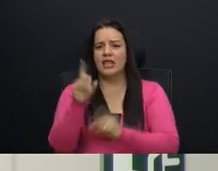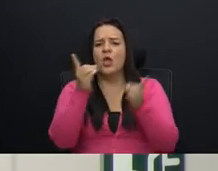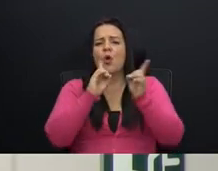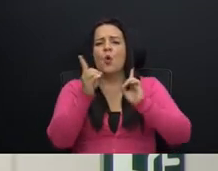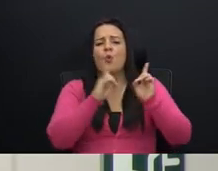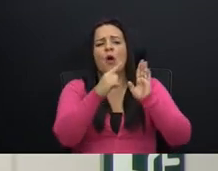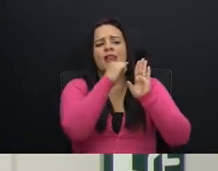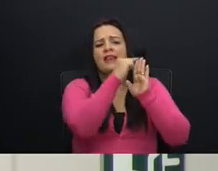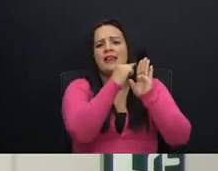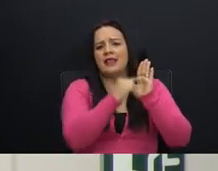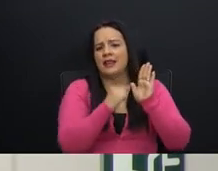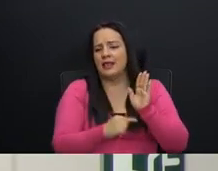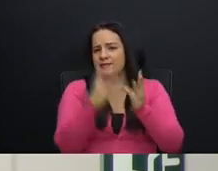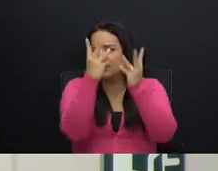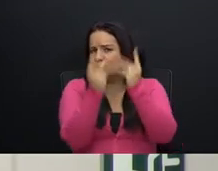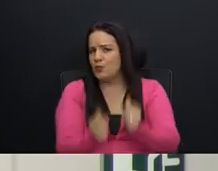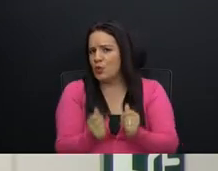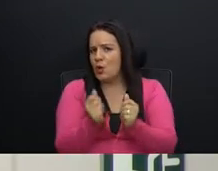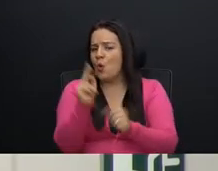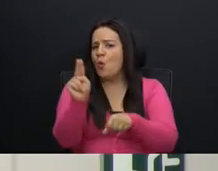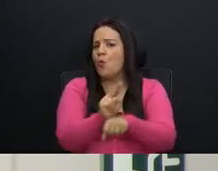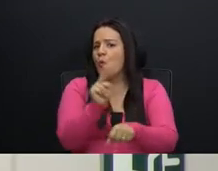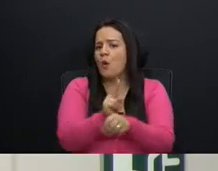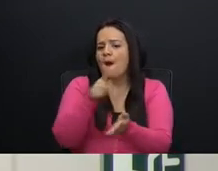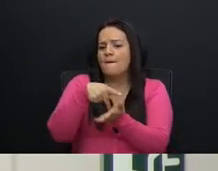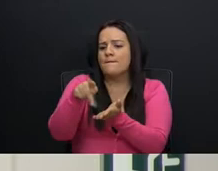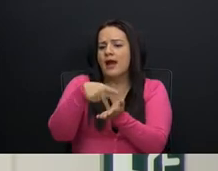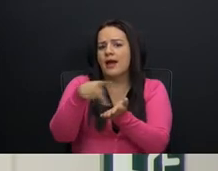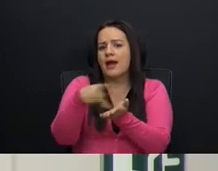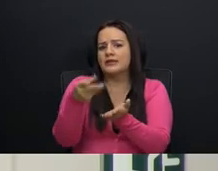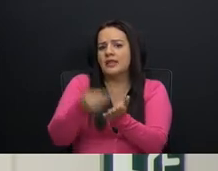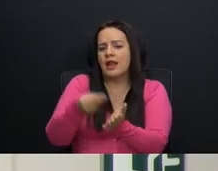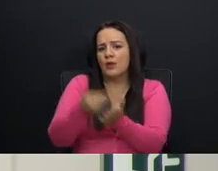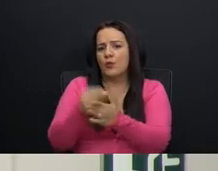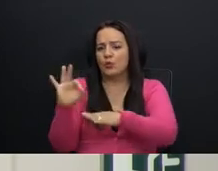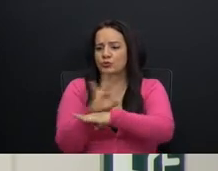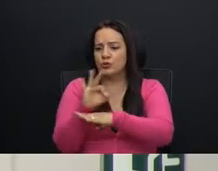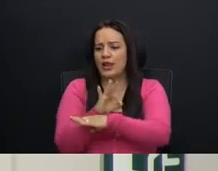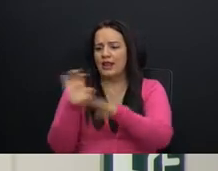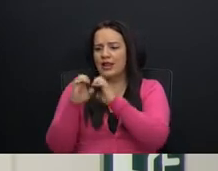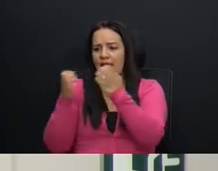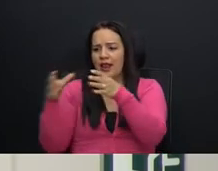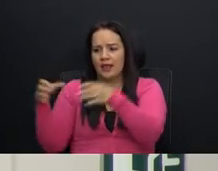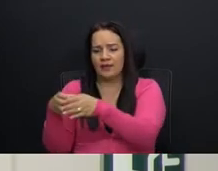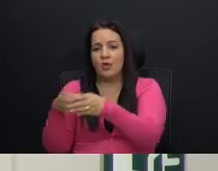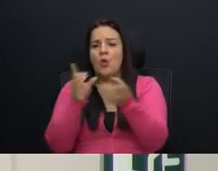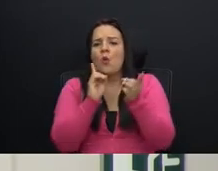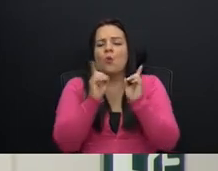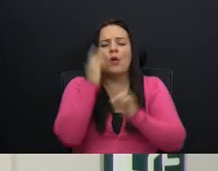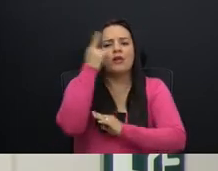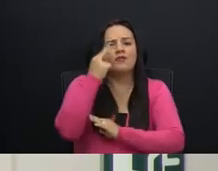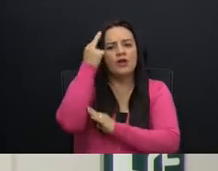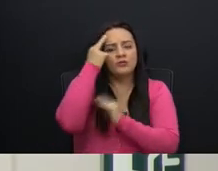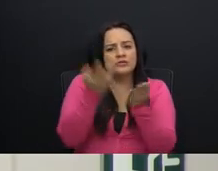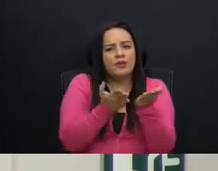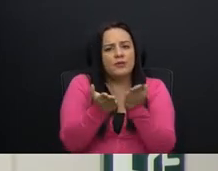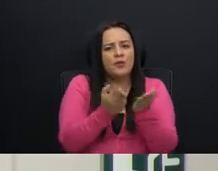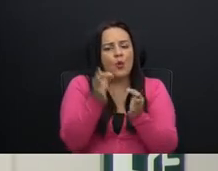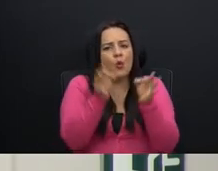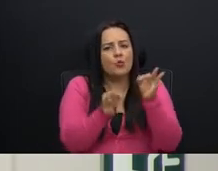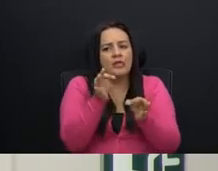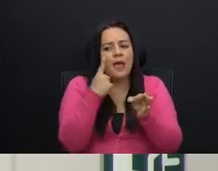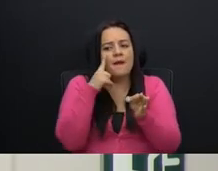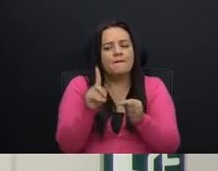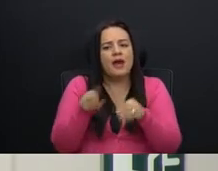presupuestarias se utilizaron para pagar salarios y funcionamientos de esta unidad? ¿Cuáles son las razones que sirvieron de justificante para